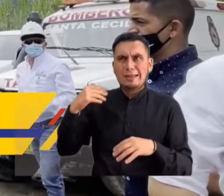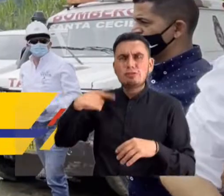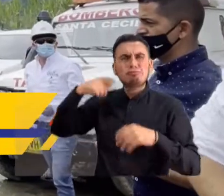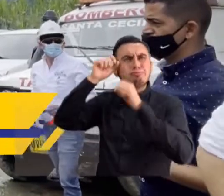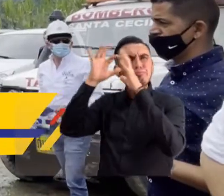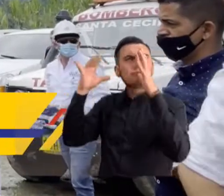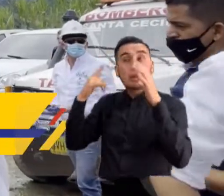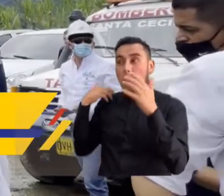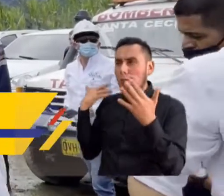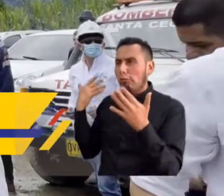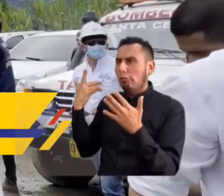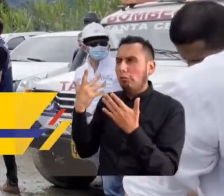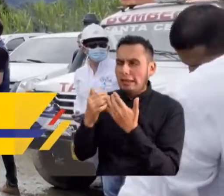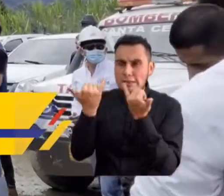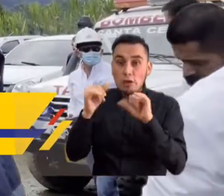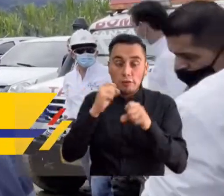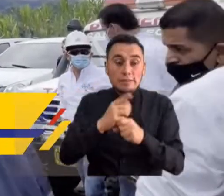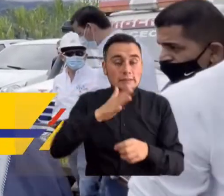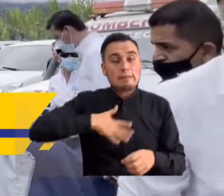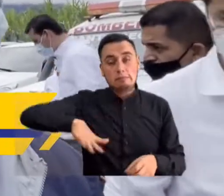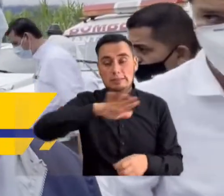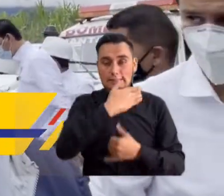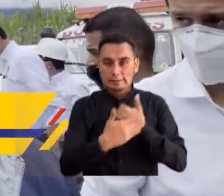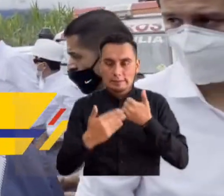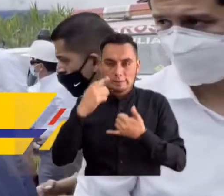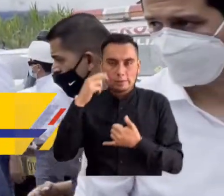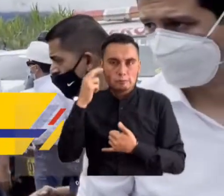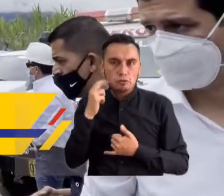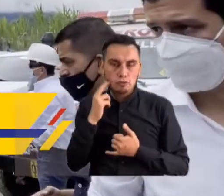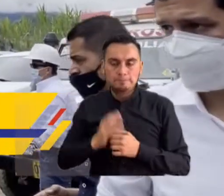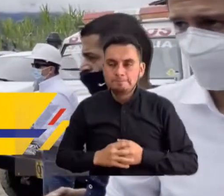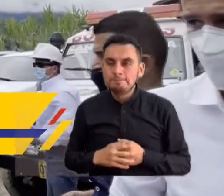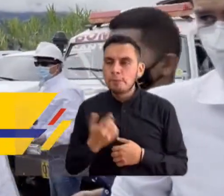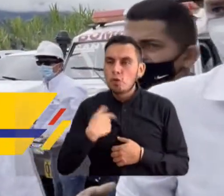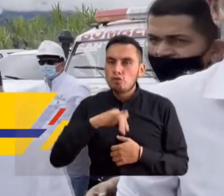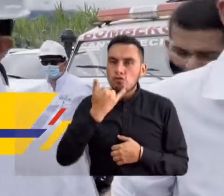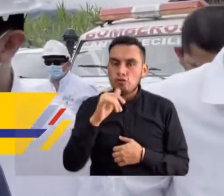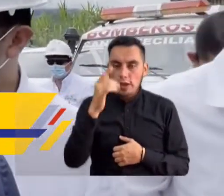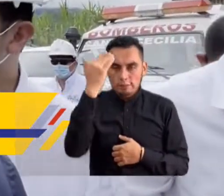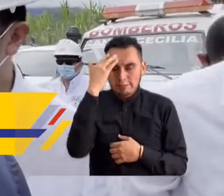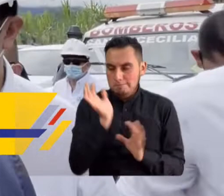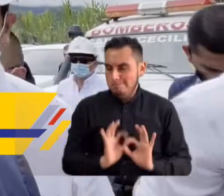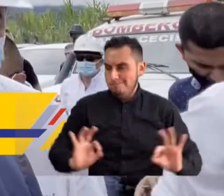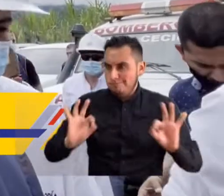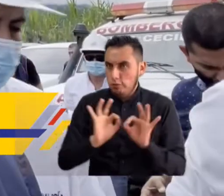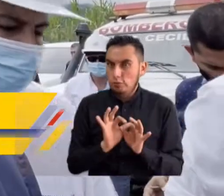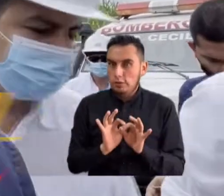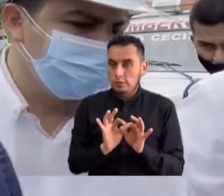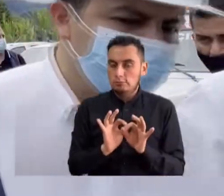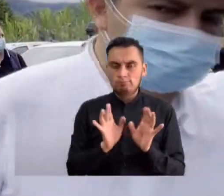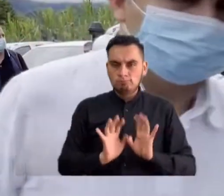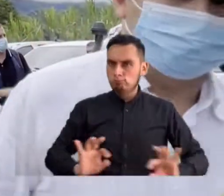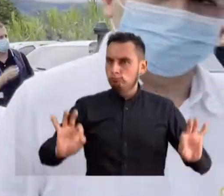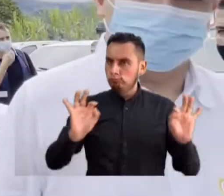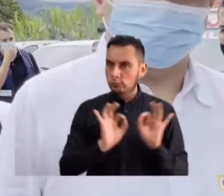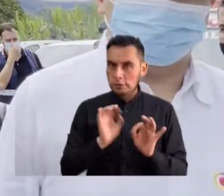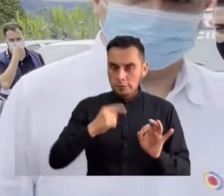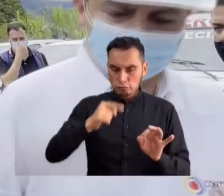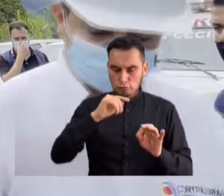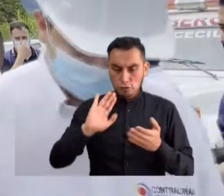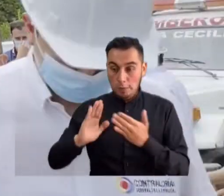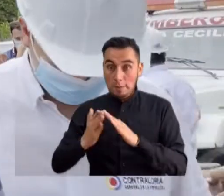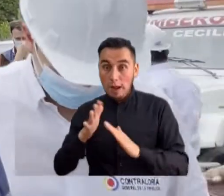sueño hecho realidad para el departamento del Chocó. Nosotros tenemos dos vías que son muy importantes para